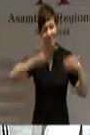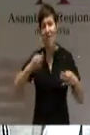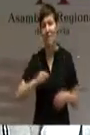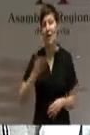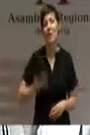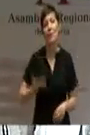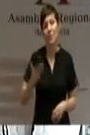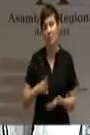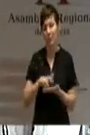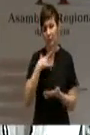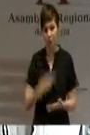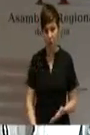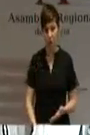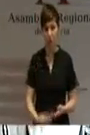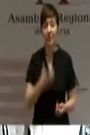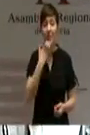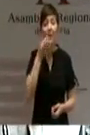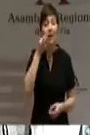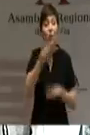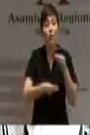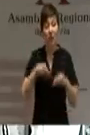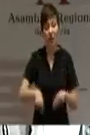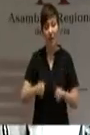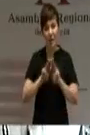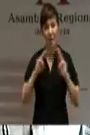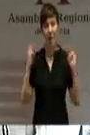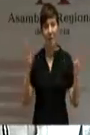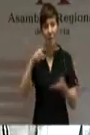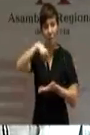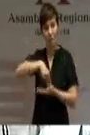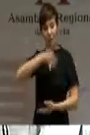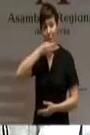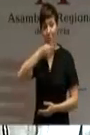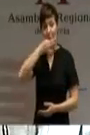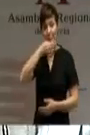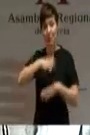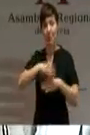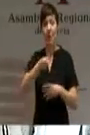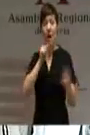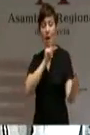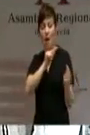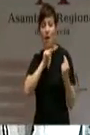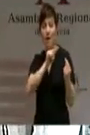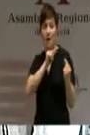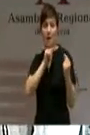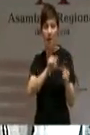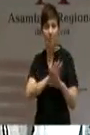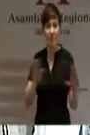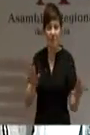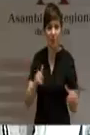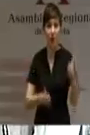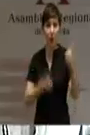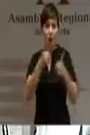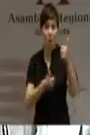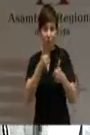región. Si usted va a utilizar el Parlamento como un rifirrafe únicamente con la oposición, haciendo oposición a